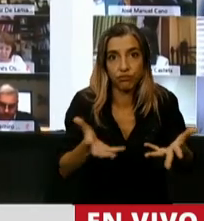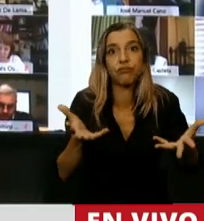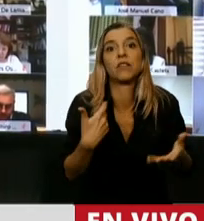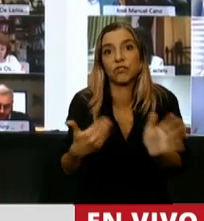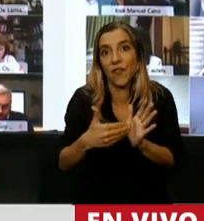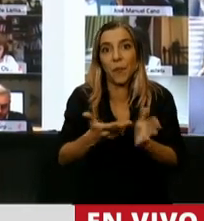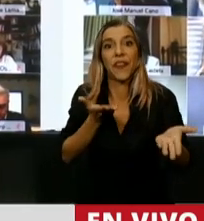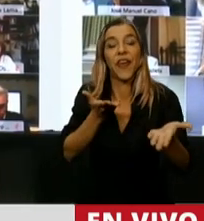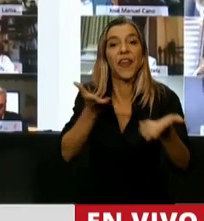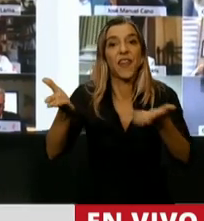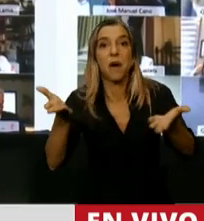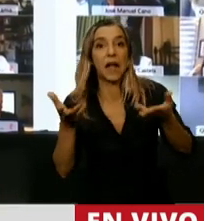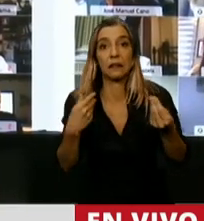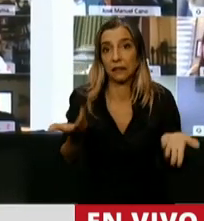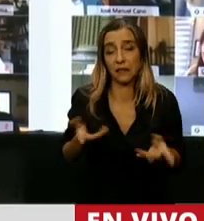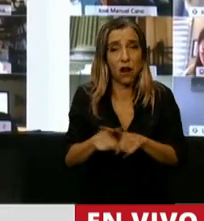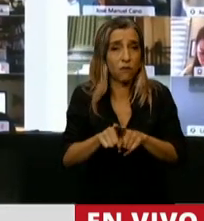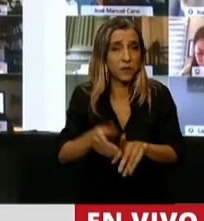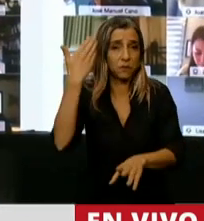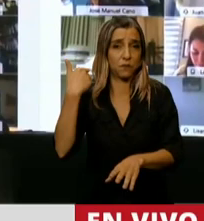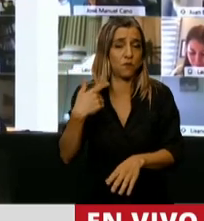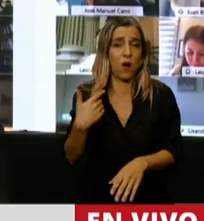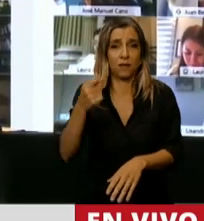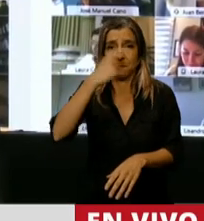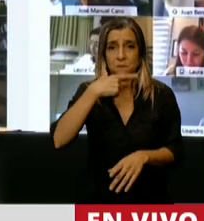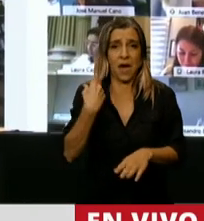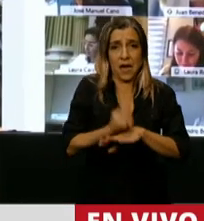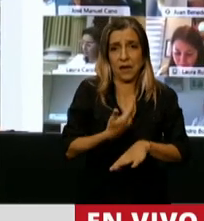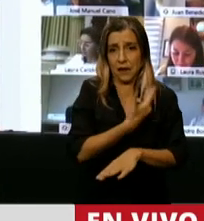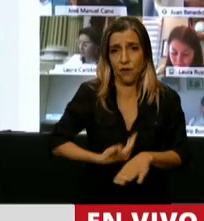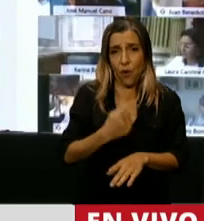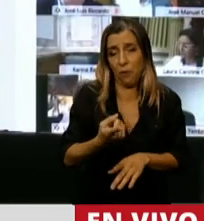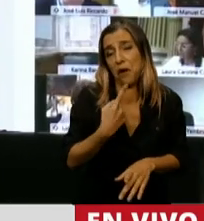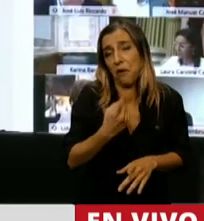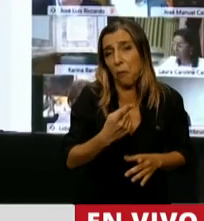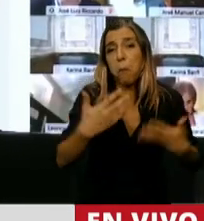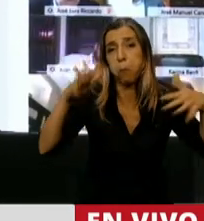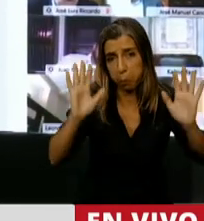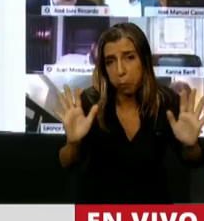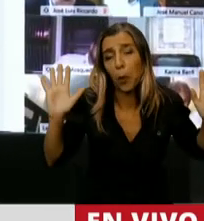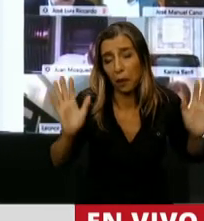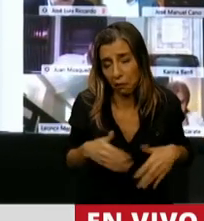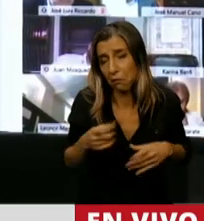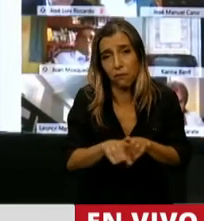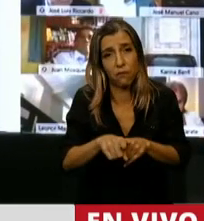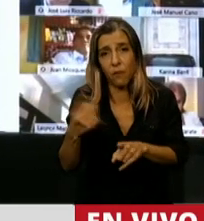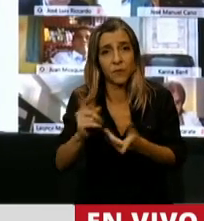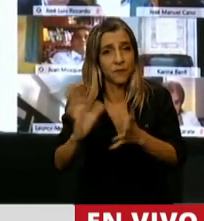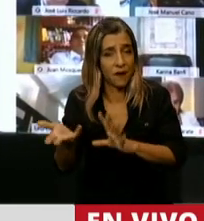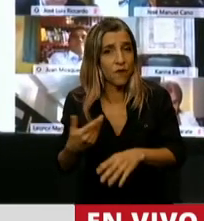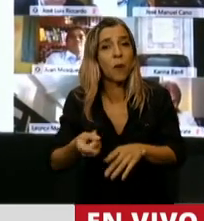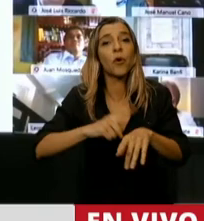aplicado con las mismas palabras Mauricio Macri en los primeros años de gobierno, que además cuando se pedían